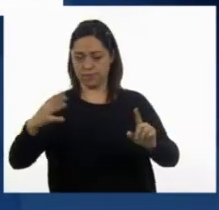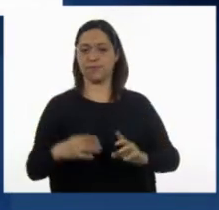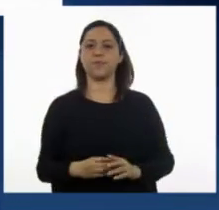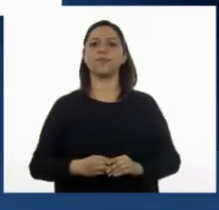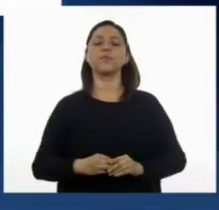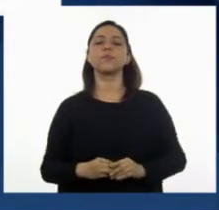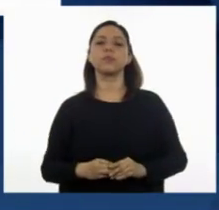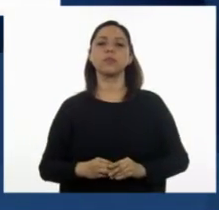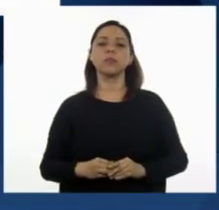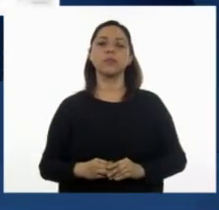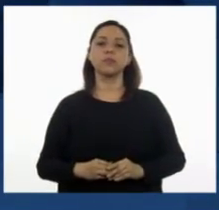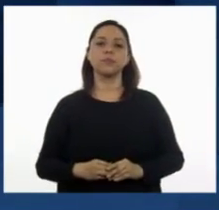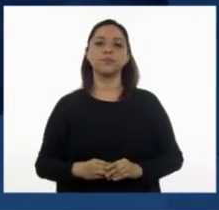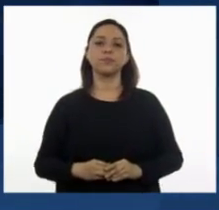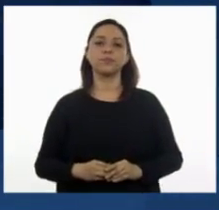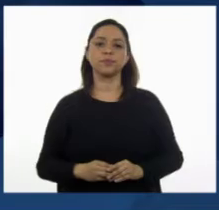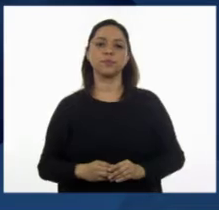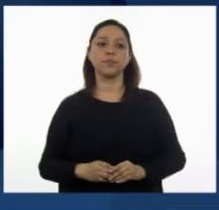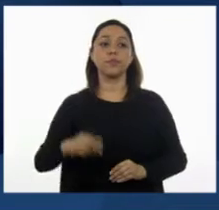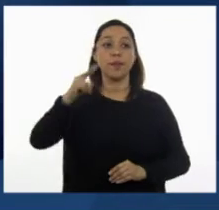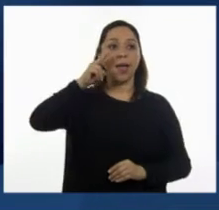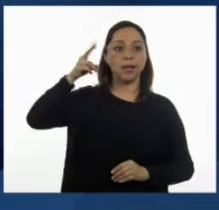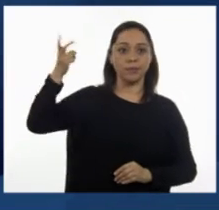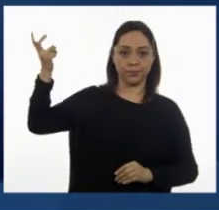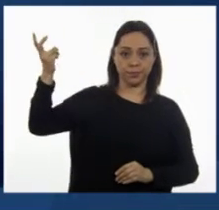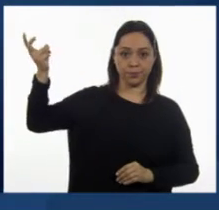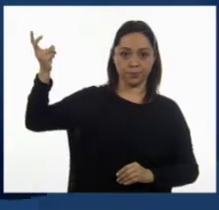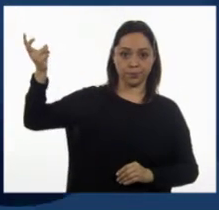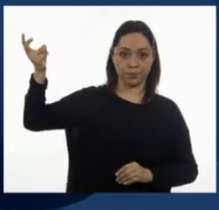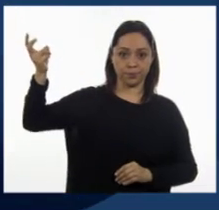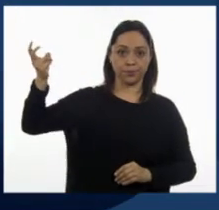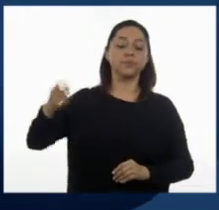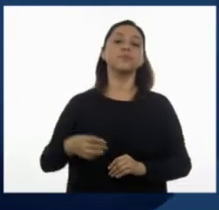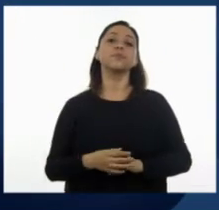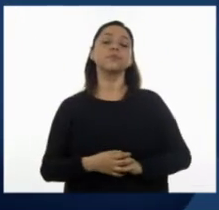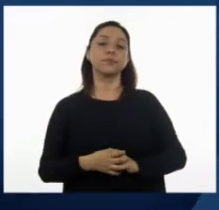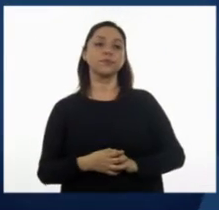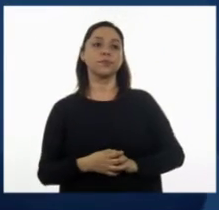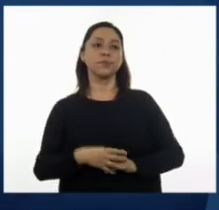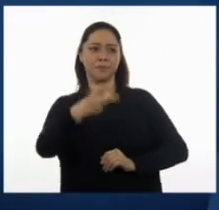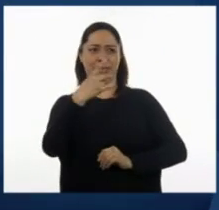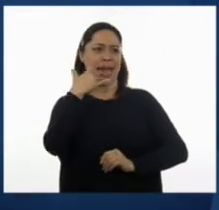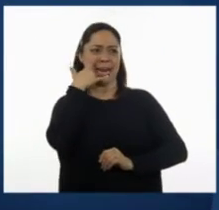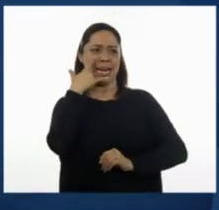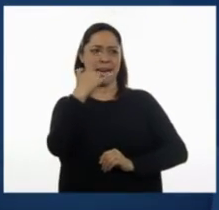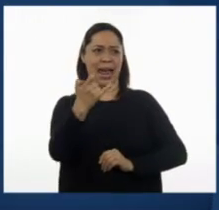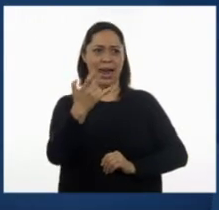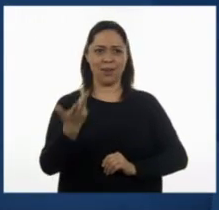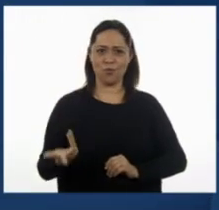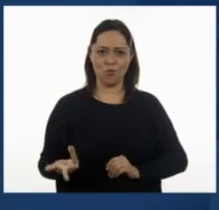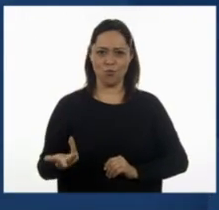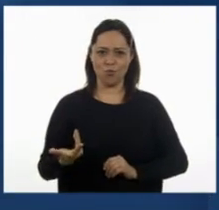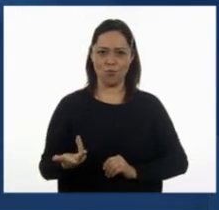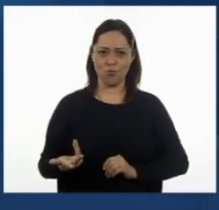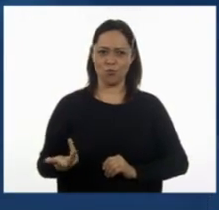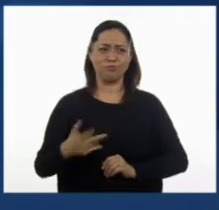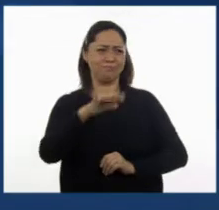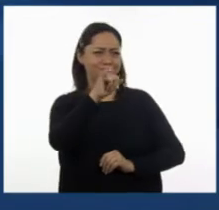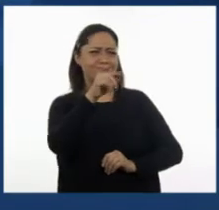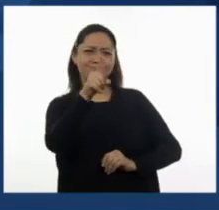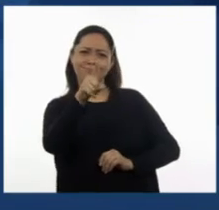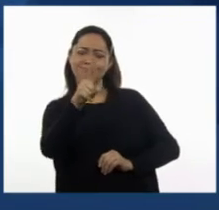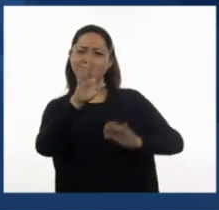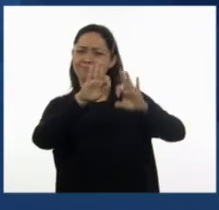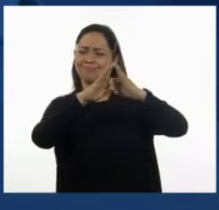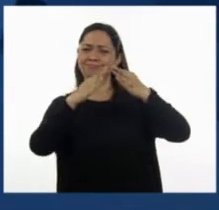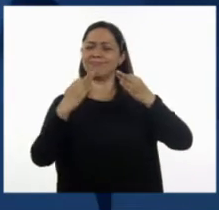derecha. Fíjate, este, qué bueno que lo mencionas porque este está muy raro. Totalmente. Tiene una